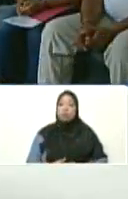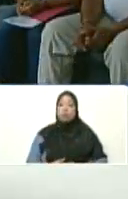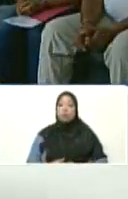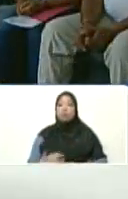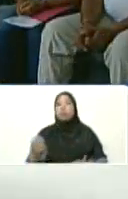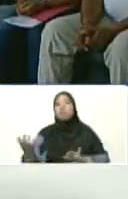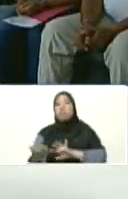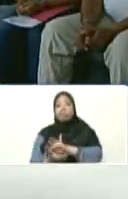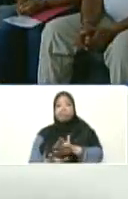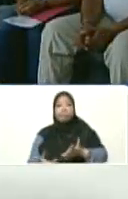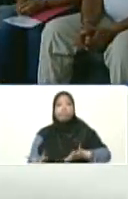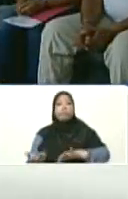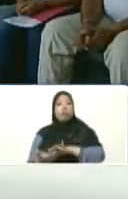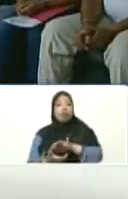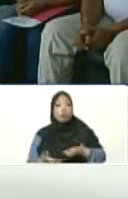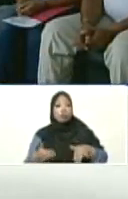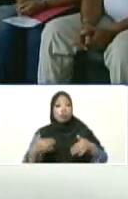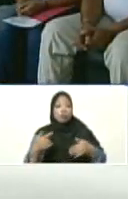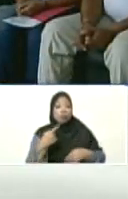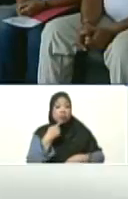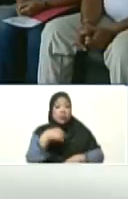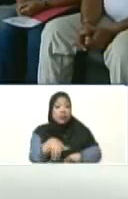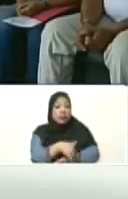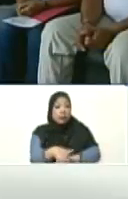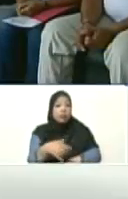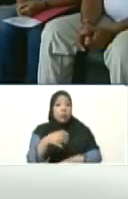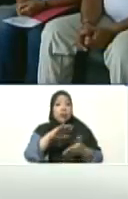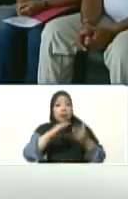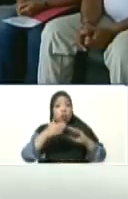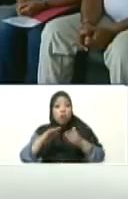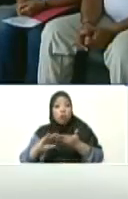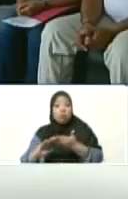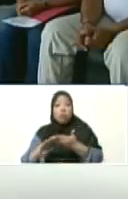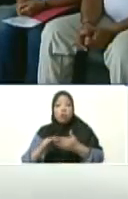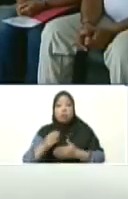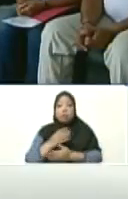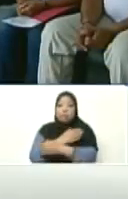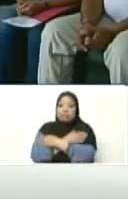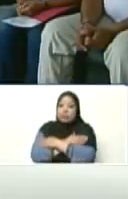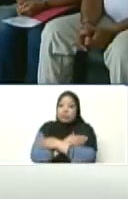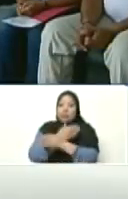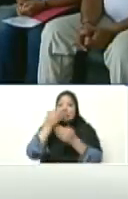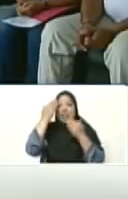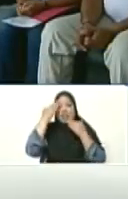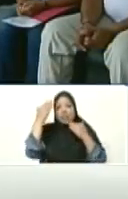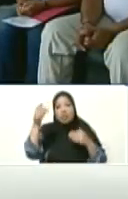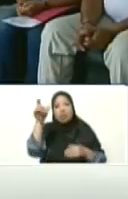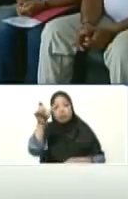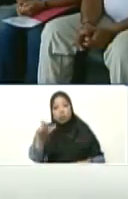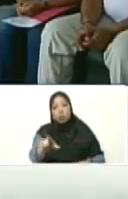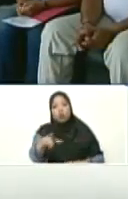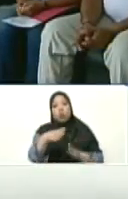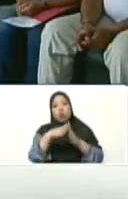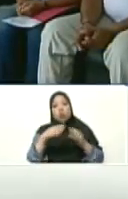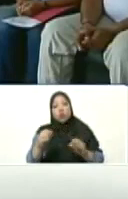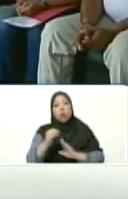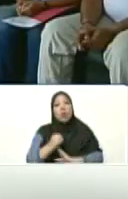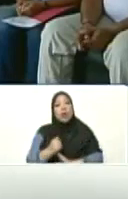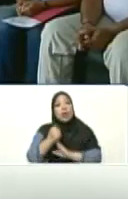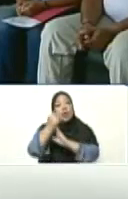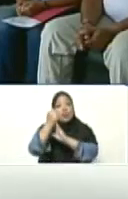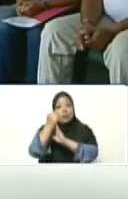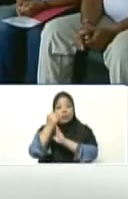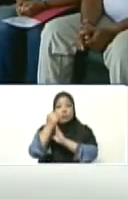problemas de la gente. Ya sabes, Elianni, mi abrazo, mi saludo y que todas las líderes